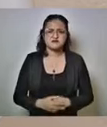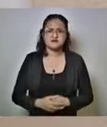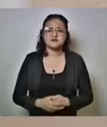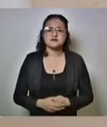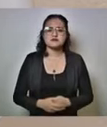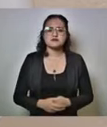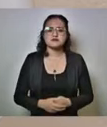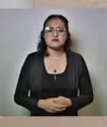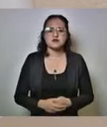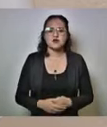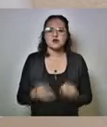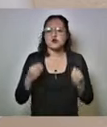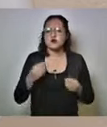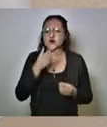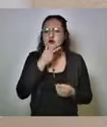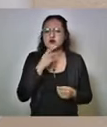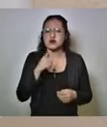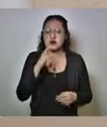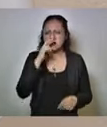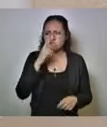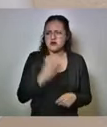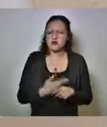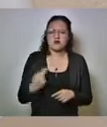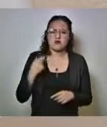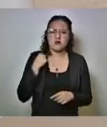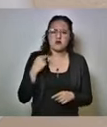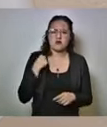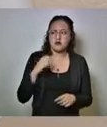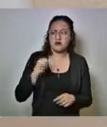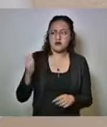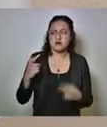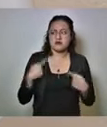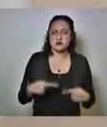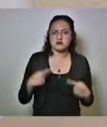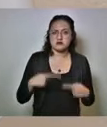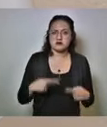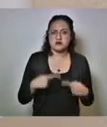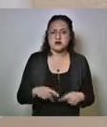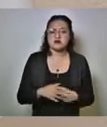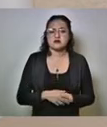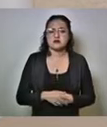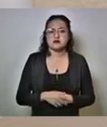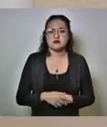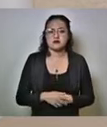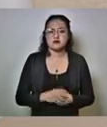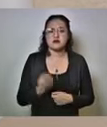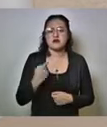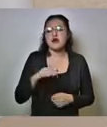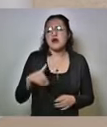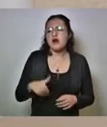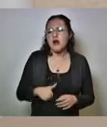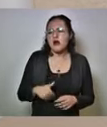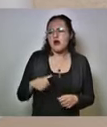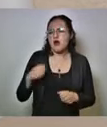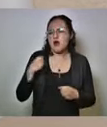muchos son responsables de asesinatos de lesiones